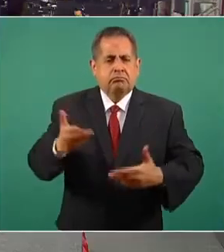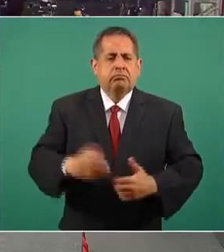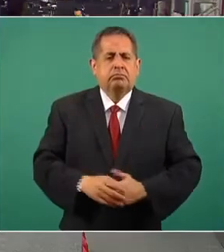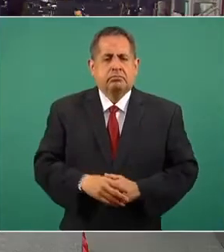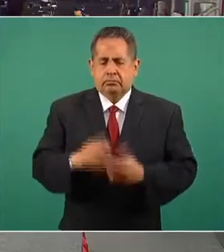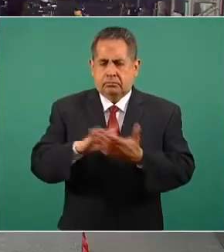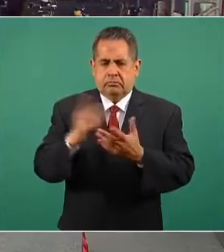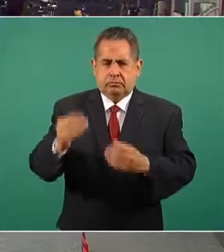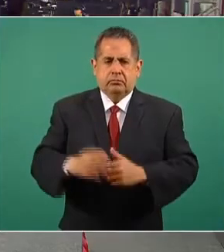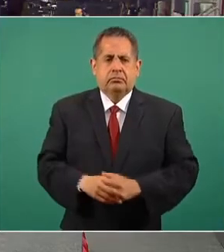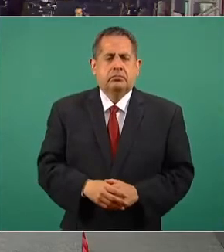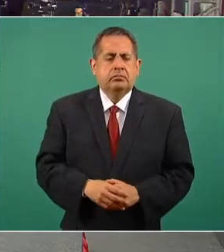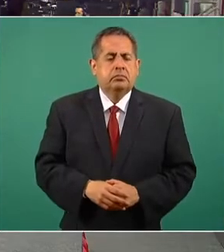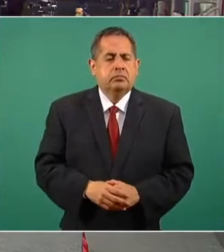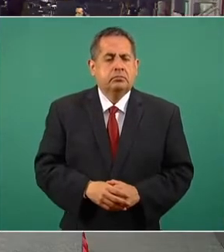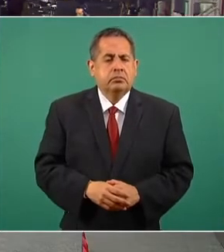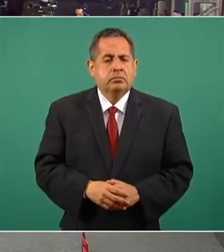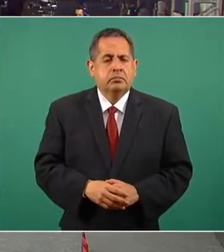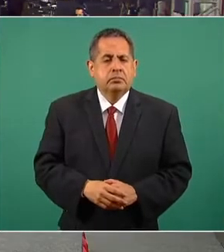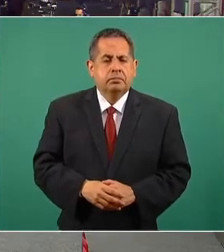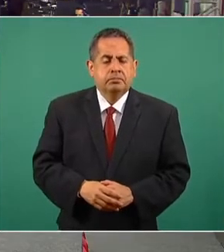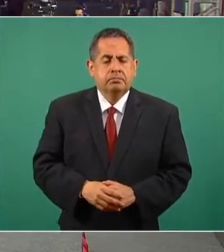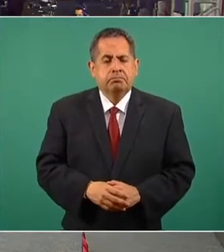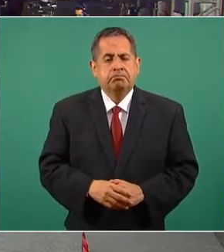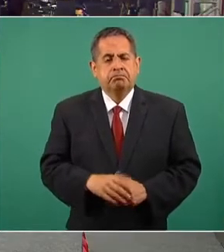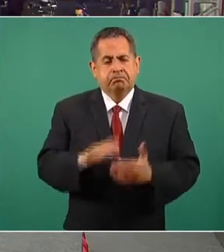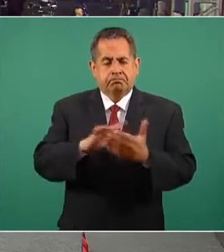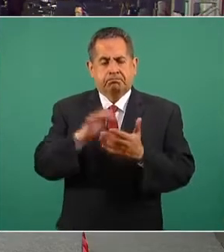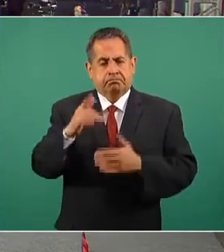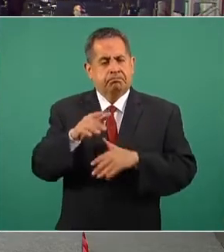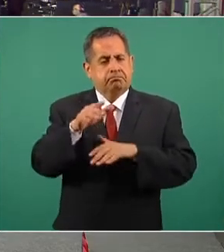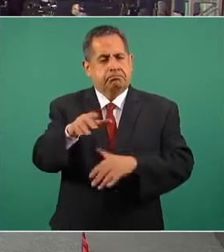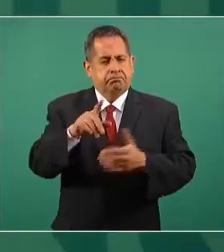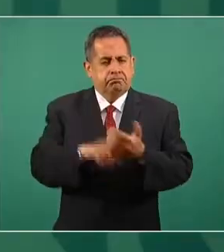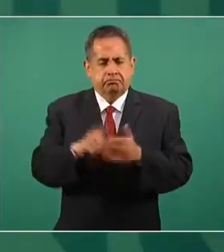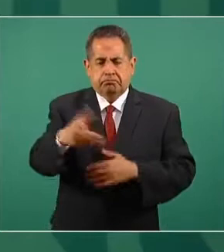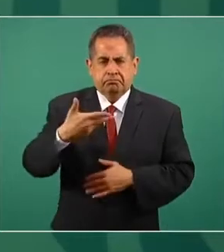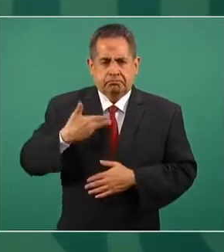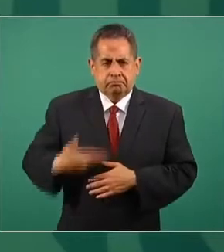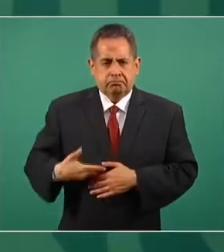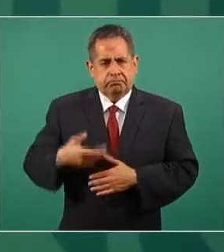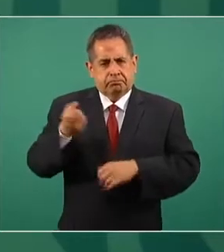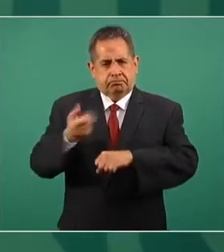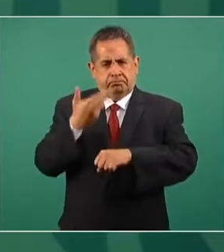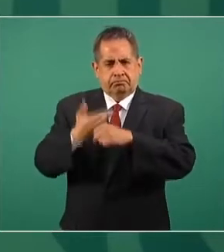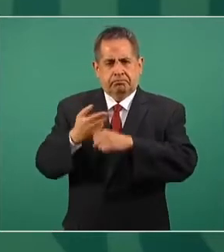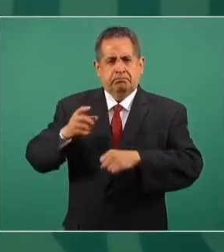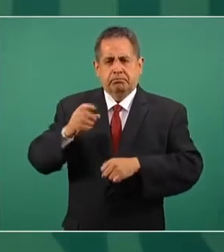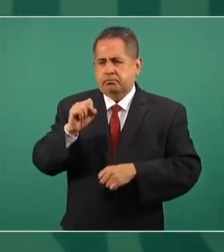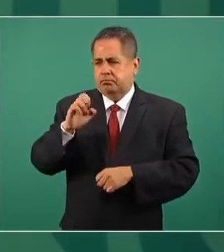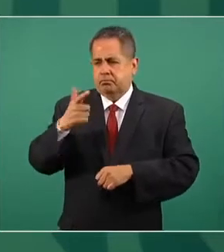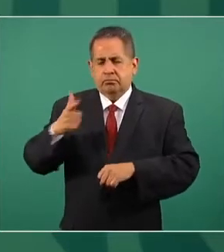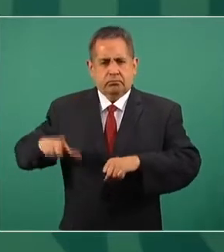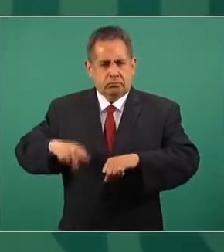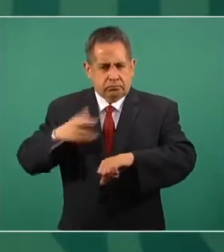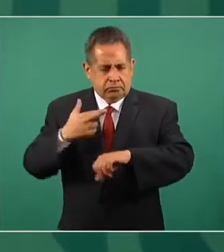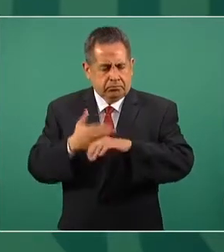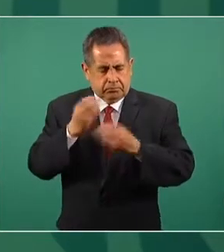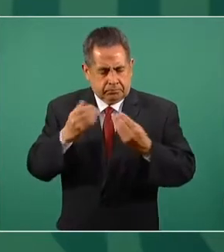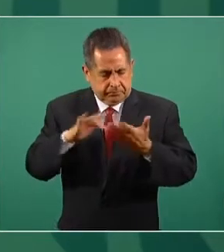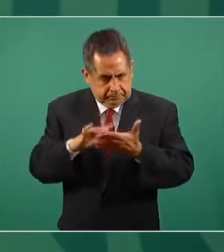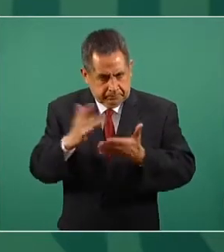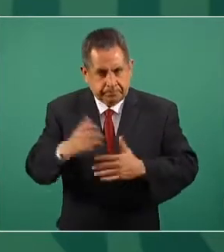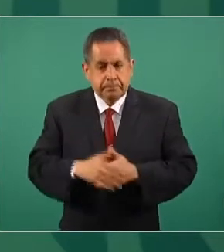Muchas gracias. Yo le agradezco por lo que toca a mi persona como secretaria de Gobernación y como mujer, muchas gracias.